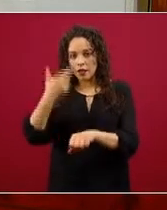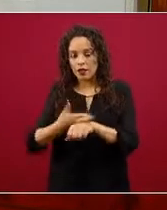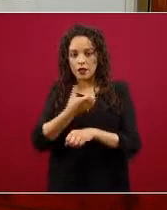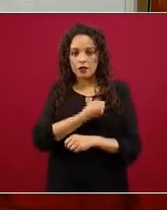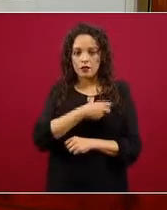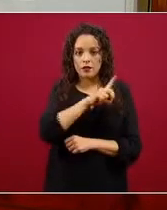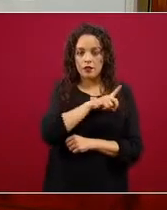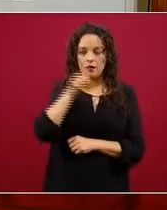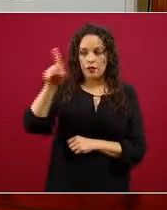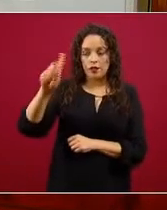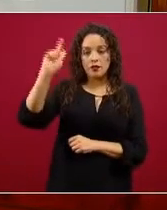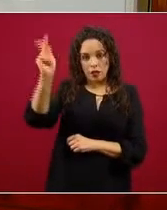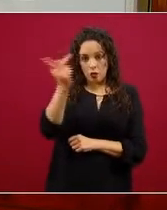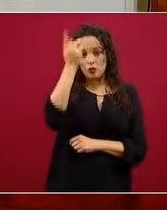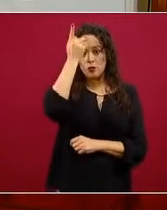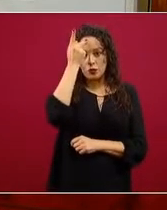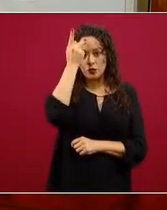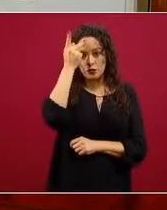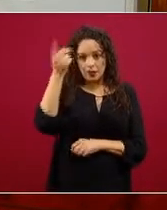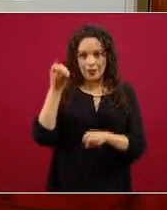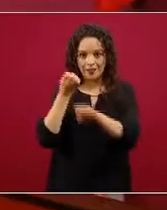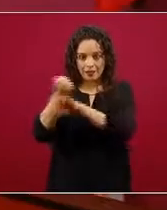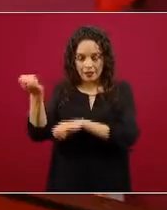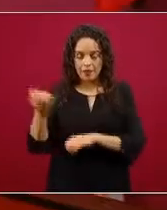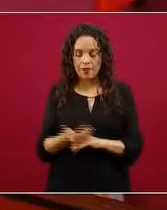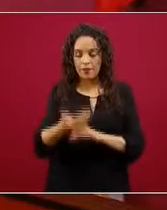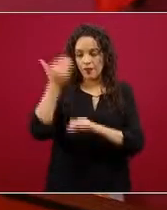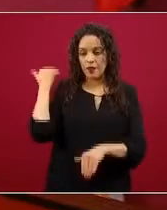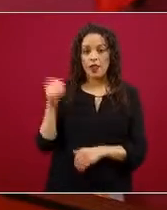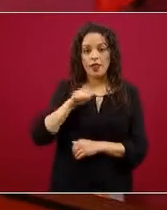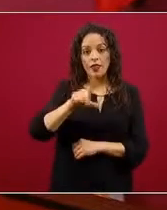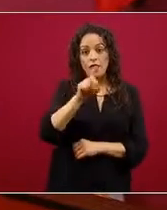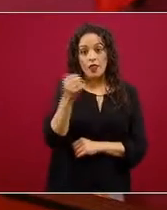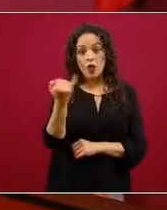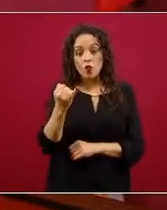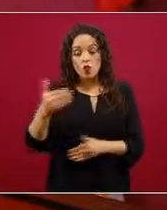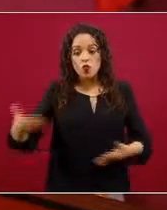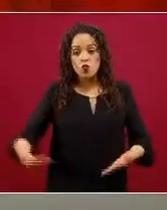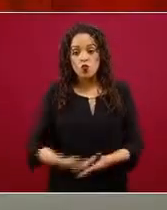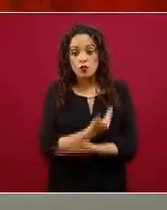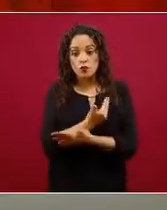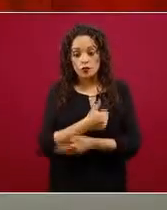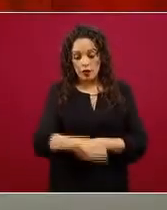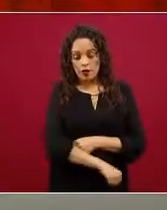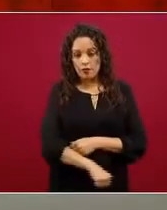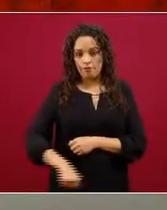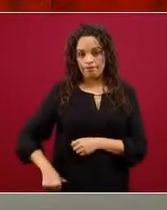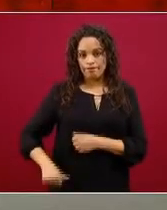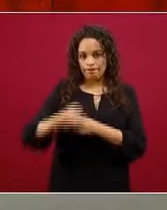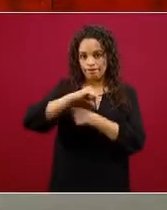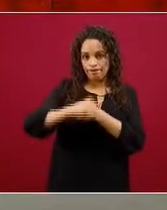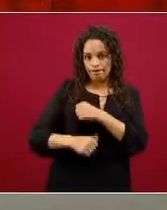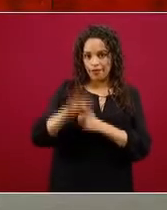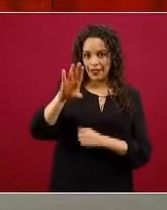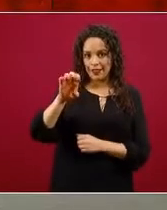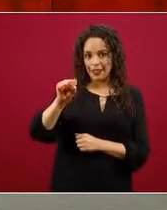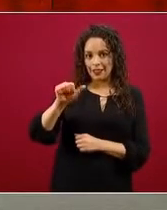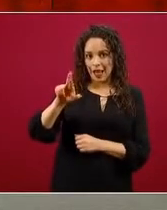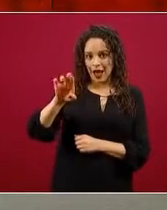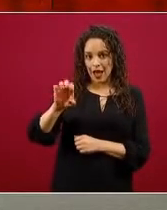Estado de San Luis Potosí, es que el pasado 17 de junio nacieron por cesárea estos tres